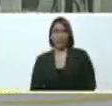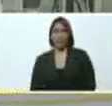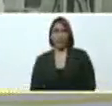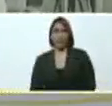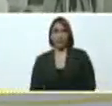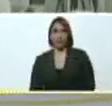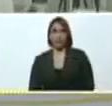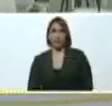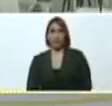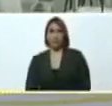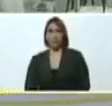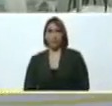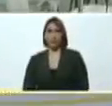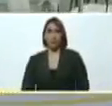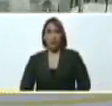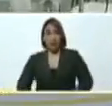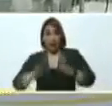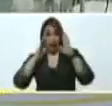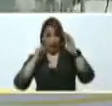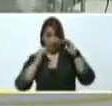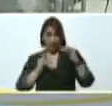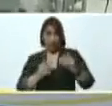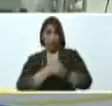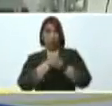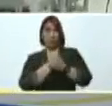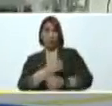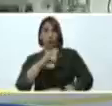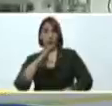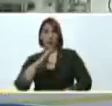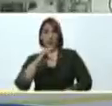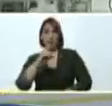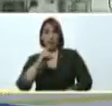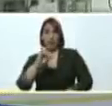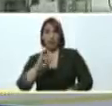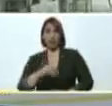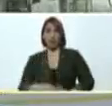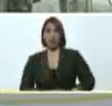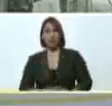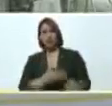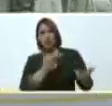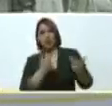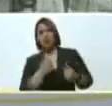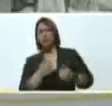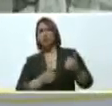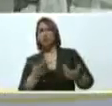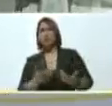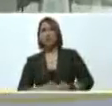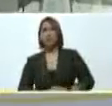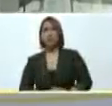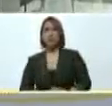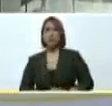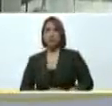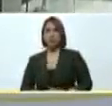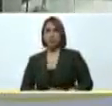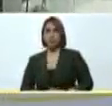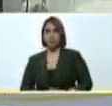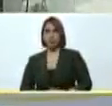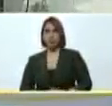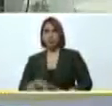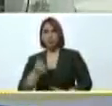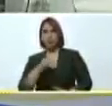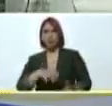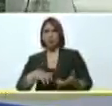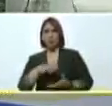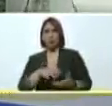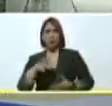desde el centro de diagnóstico integral dime Guanyuli háblame ahí hay un problemita